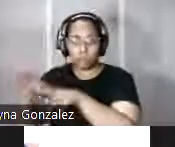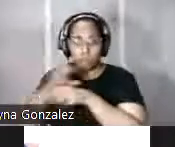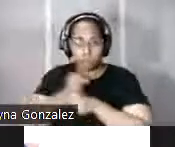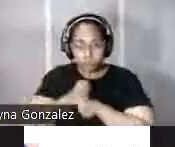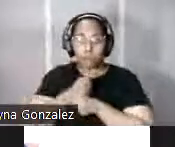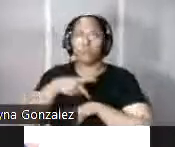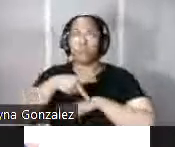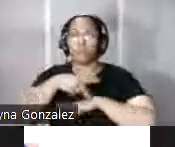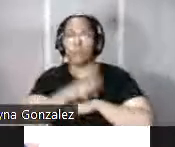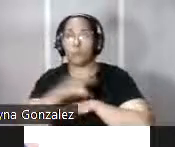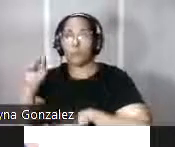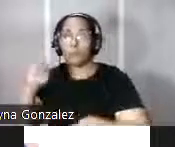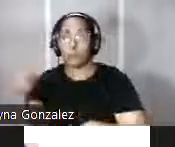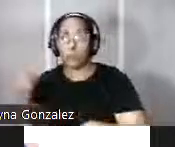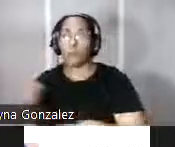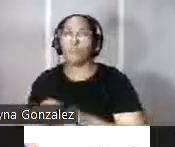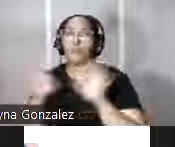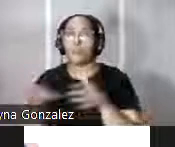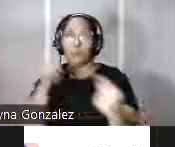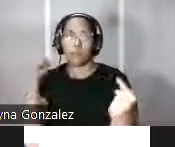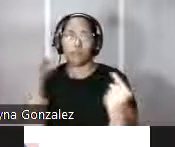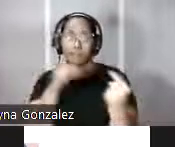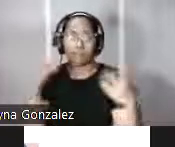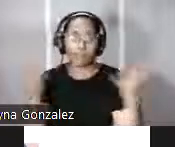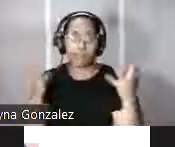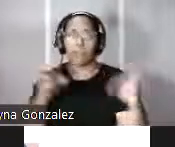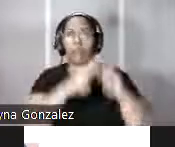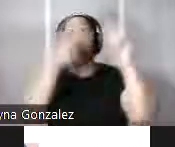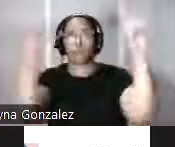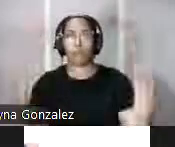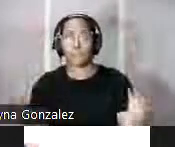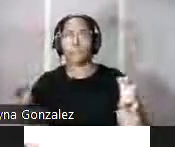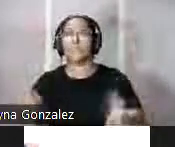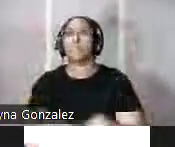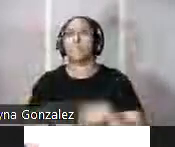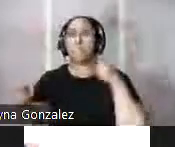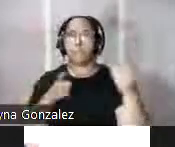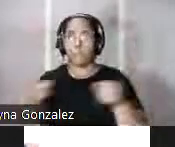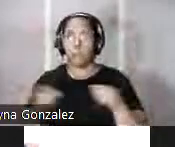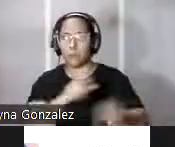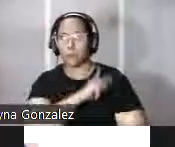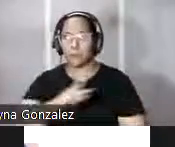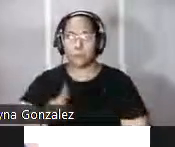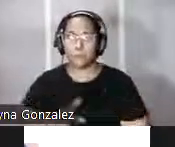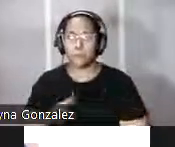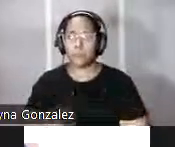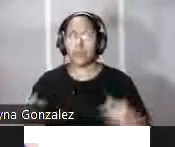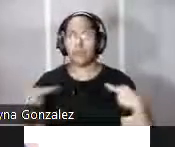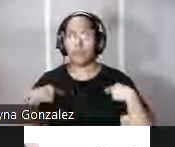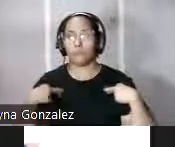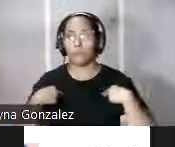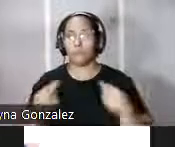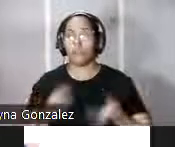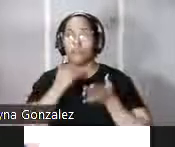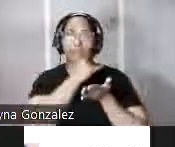y que fue realizado con el objetivo de decorar el salón de reinos del palacio de un buen retiro esta obra es importante